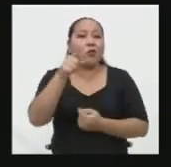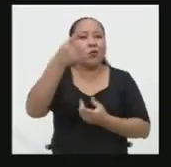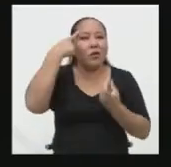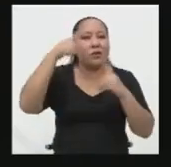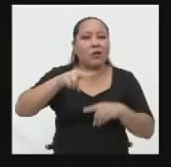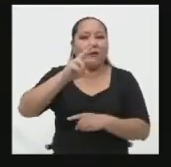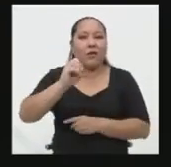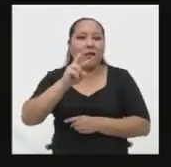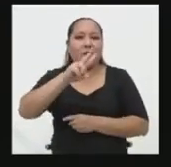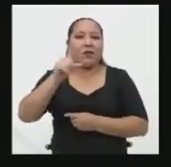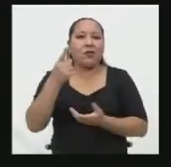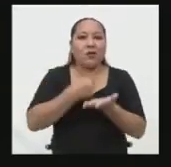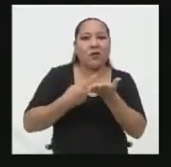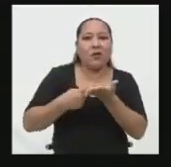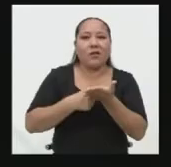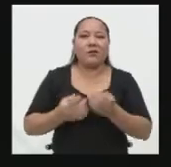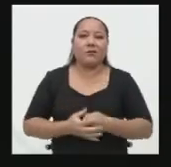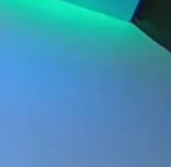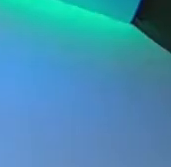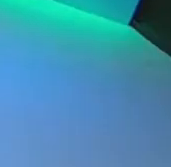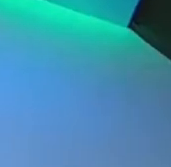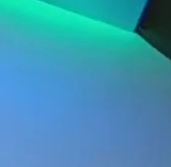Decisión 2021, El Debate.